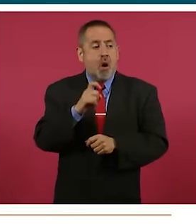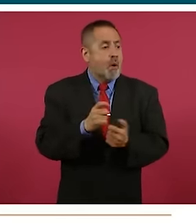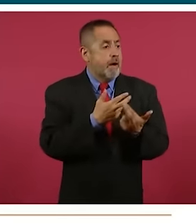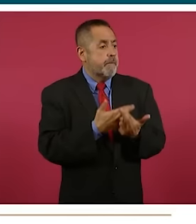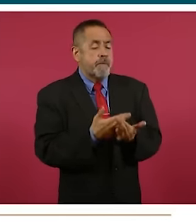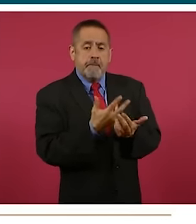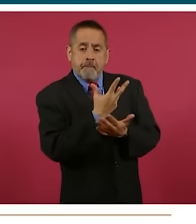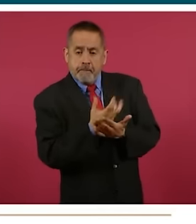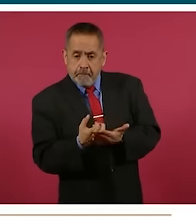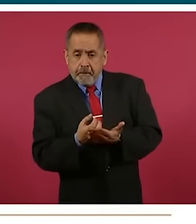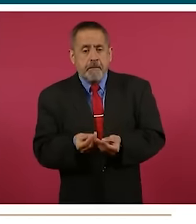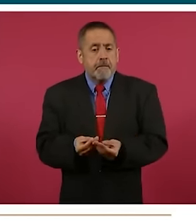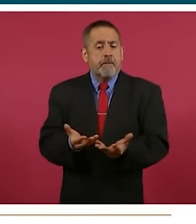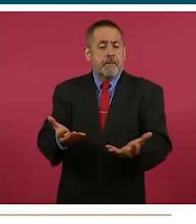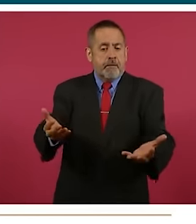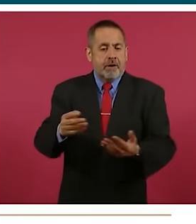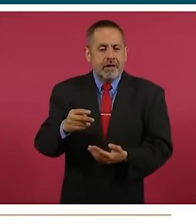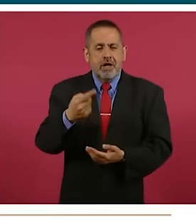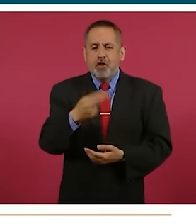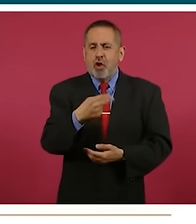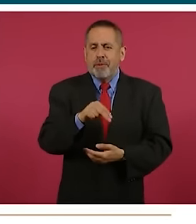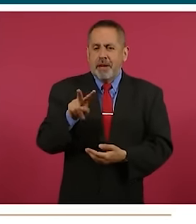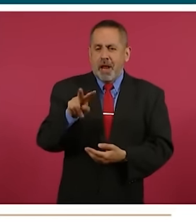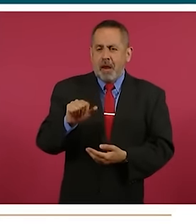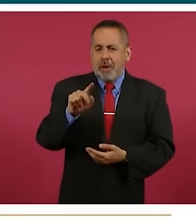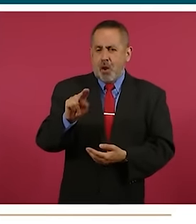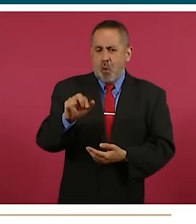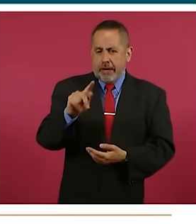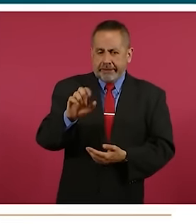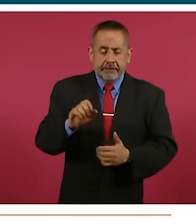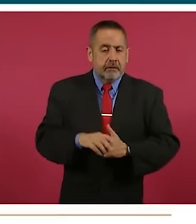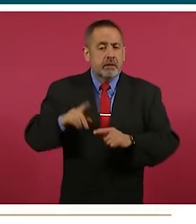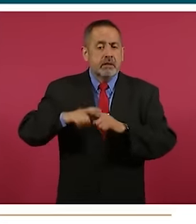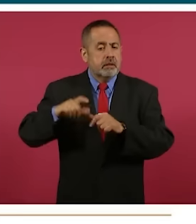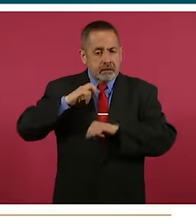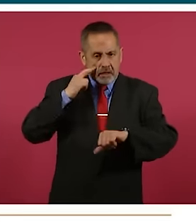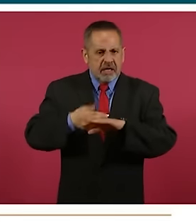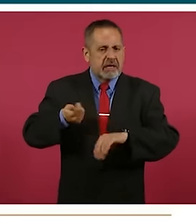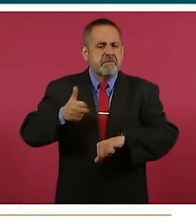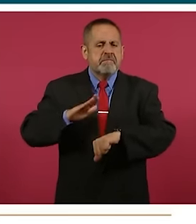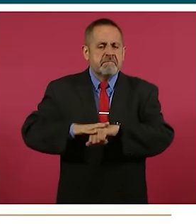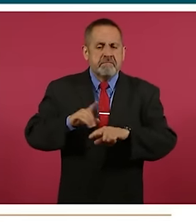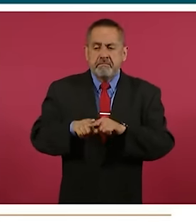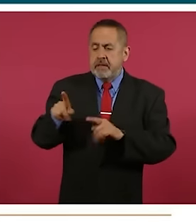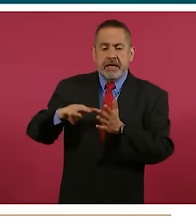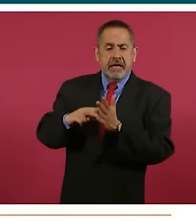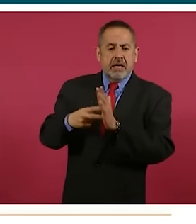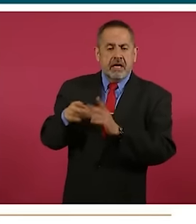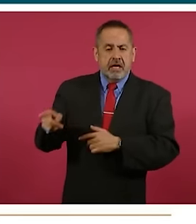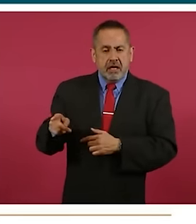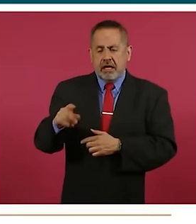sistema Presidio Baluarte. Este proyecto lo lleva y lo ha administrado el ingeniero